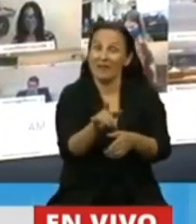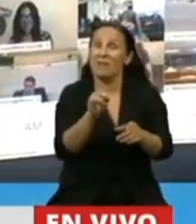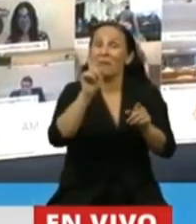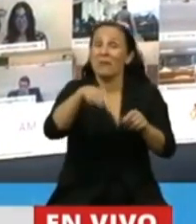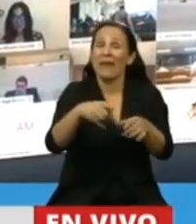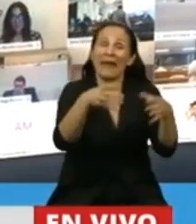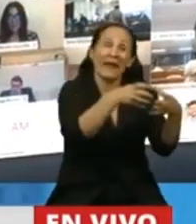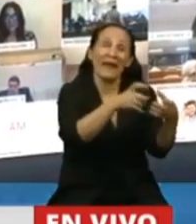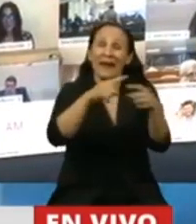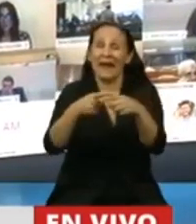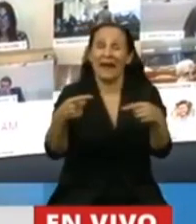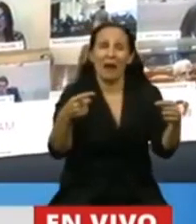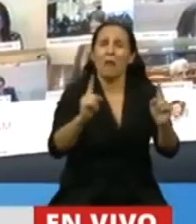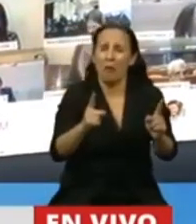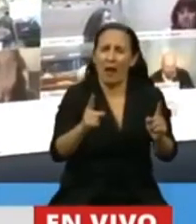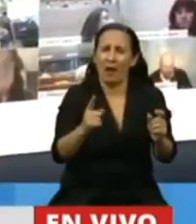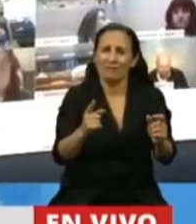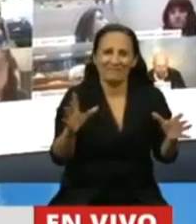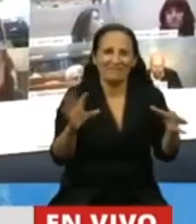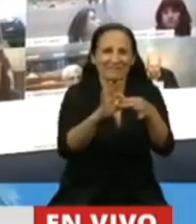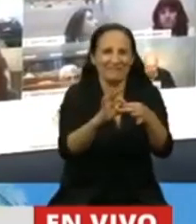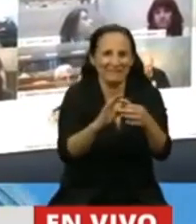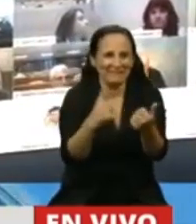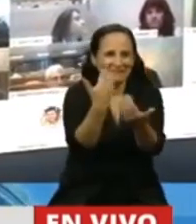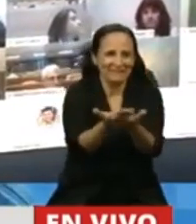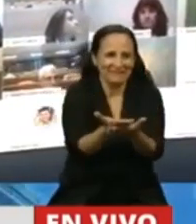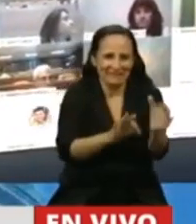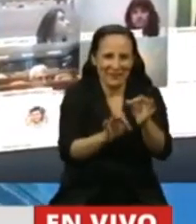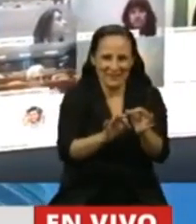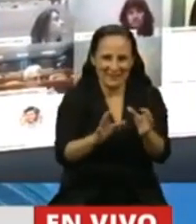Y lo hemos visto en el discurso de todos mis colegas.